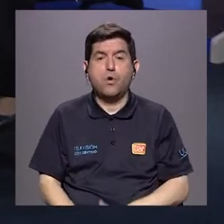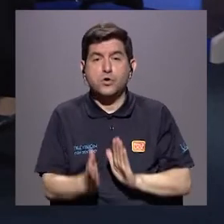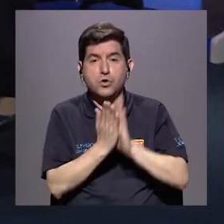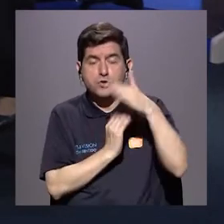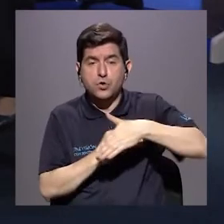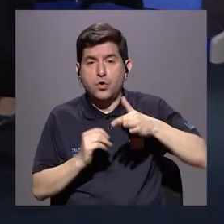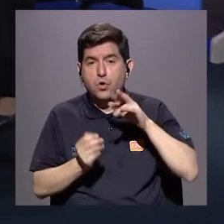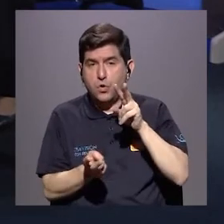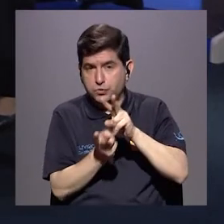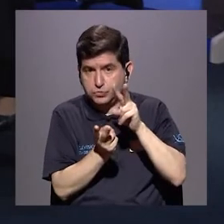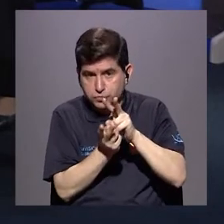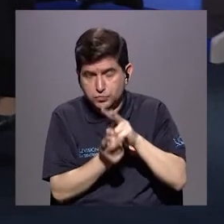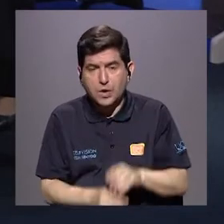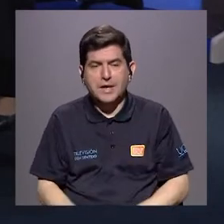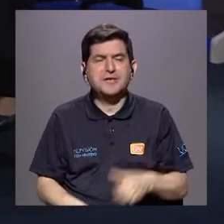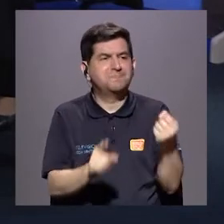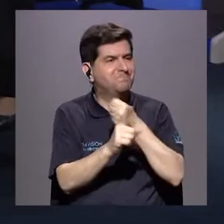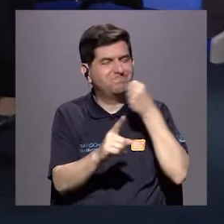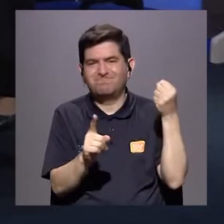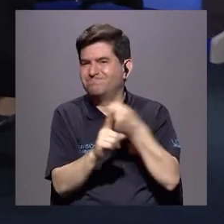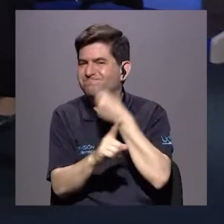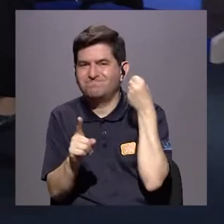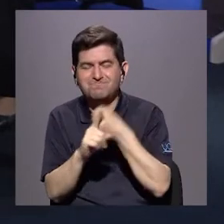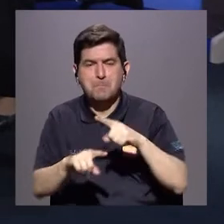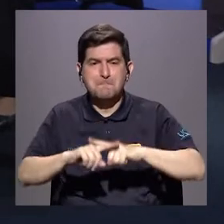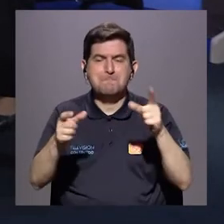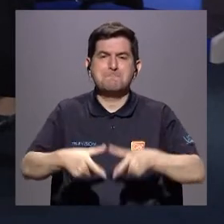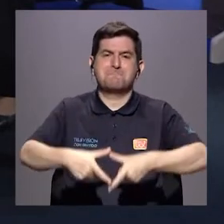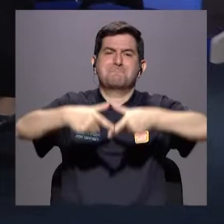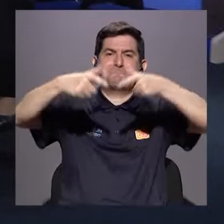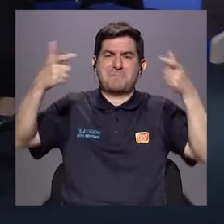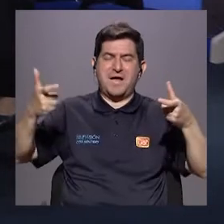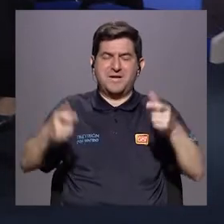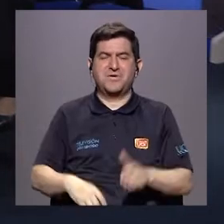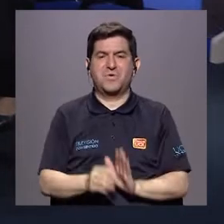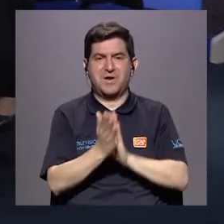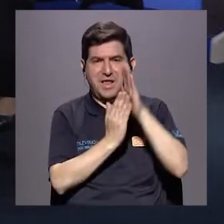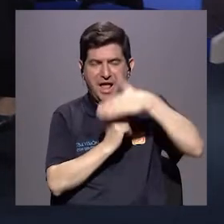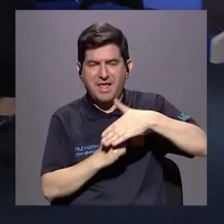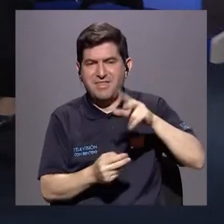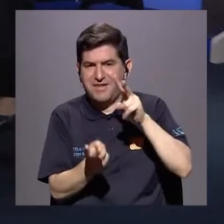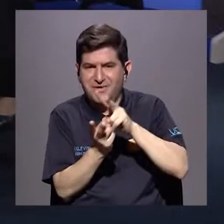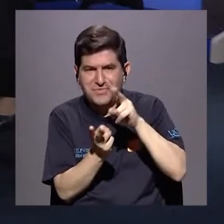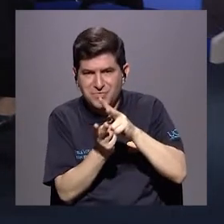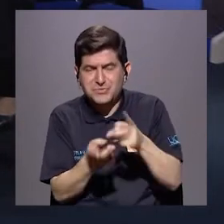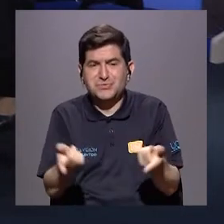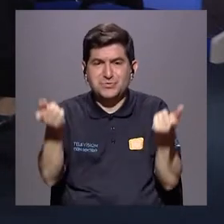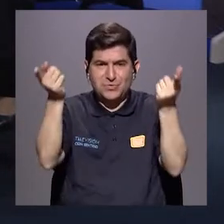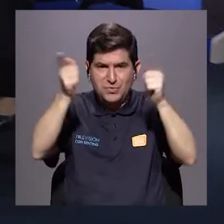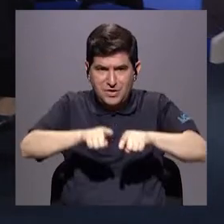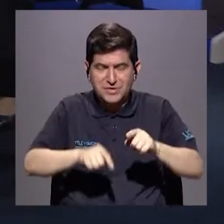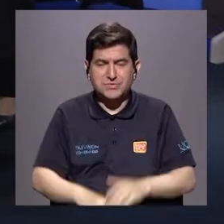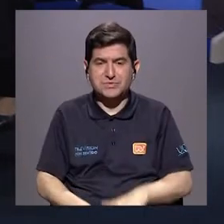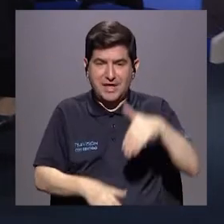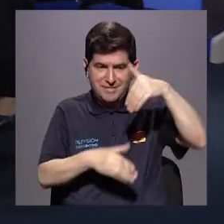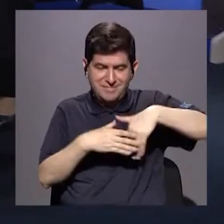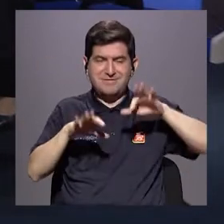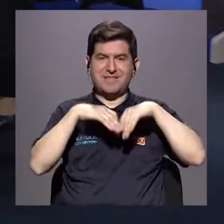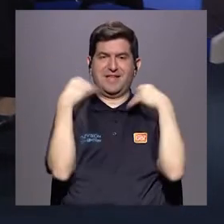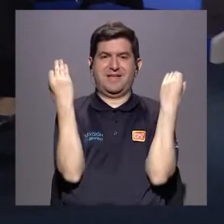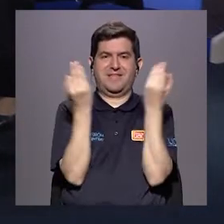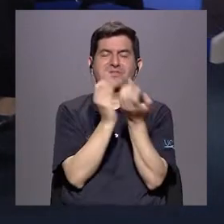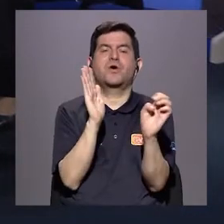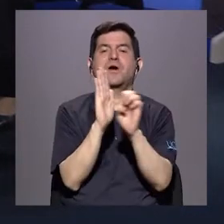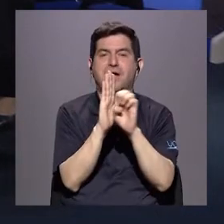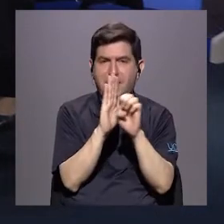sexuales que son violentos. Pero la mayor parte de los abusos sexuales que ocurren en el seno intrafamiliar,